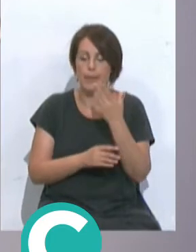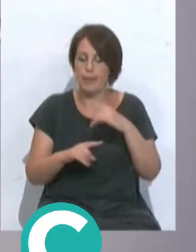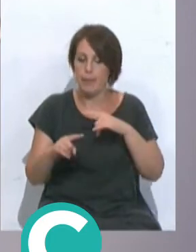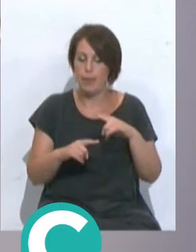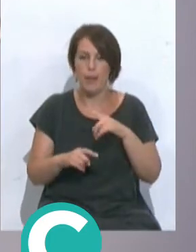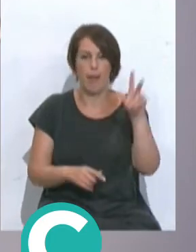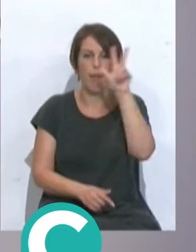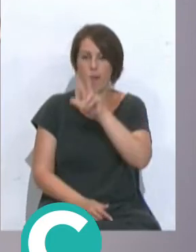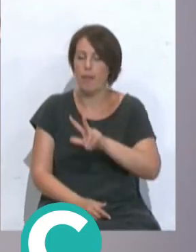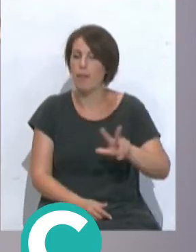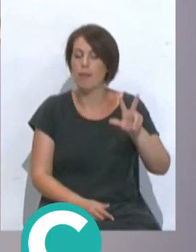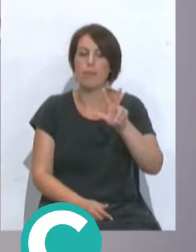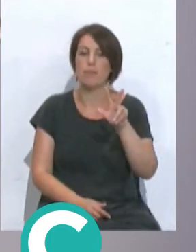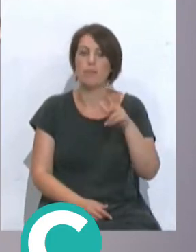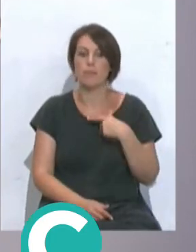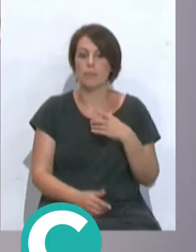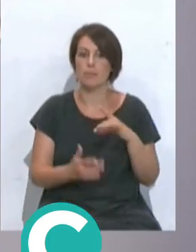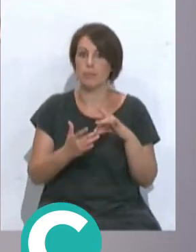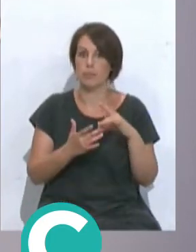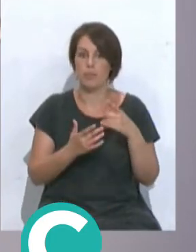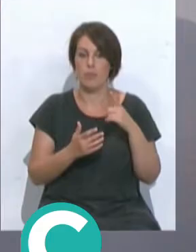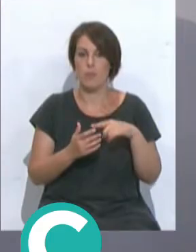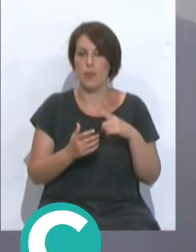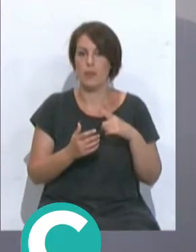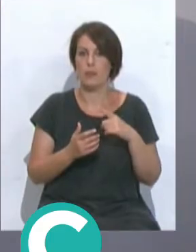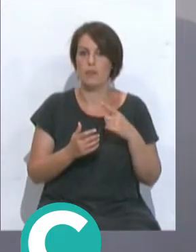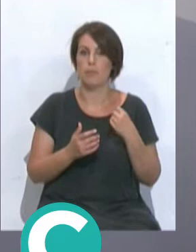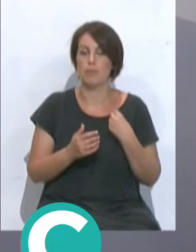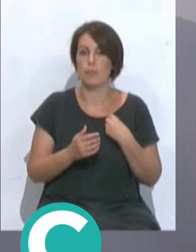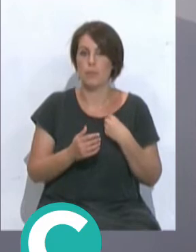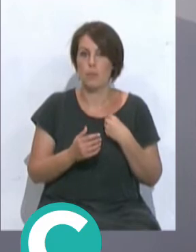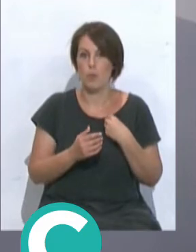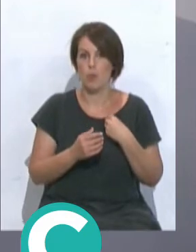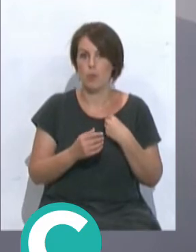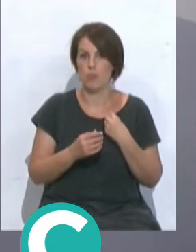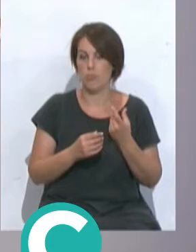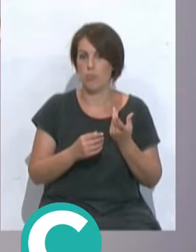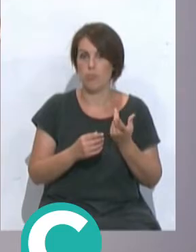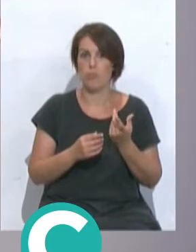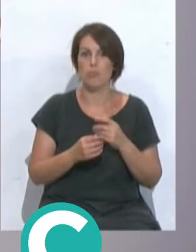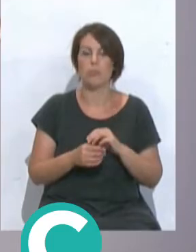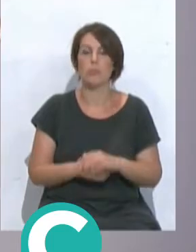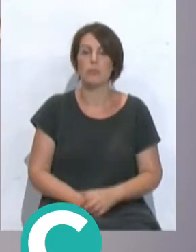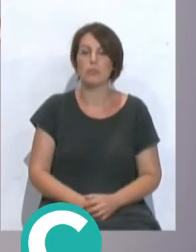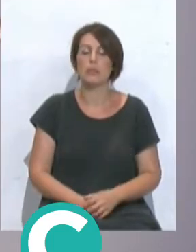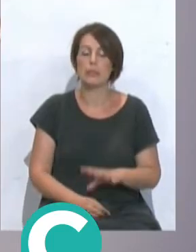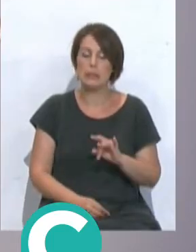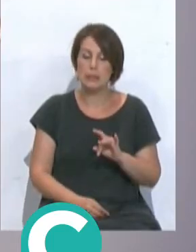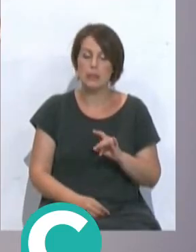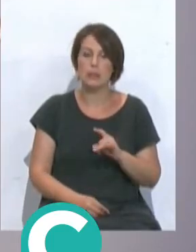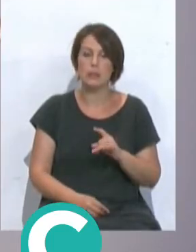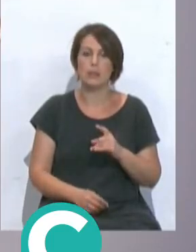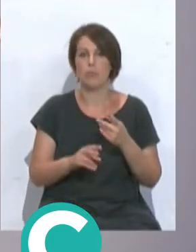todo el territorio nacional, encabezando, de hecho, esos clínicos. Sí, la verdad que era un tema, bueno,